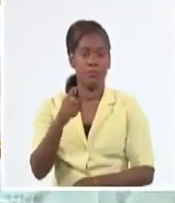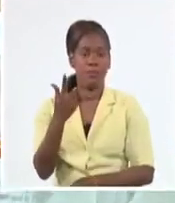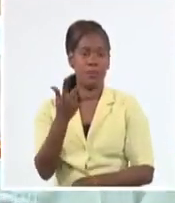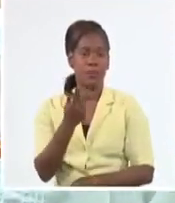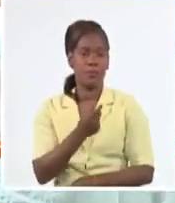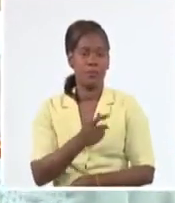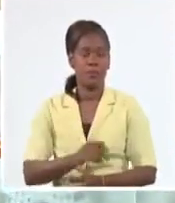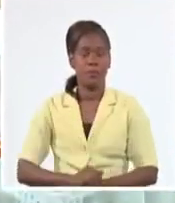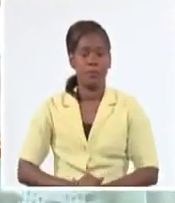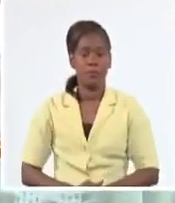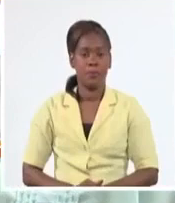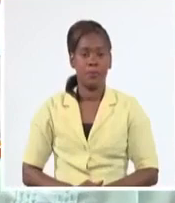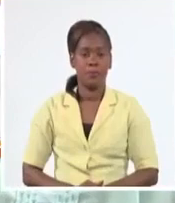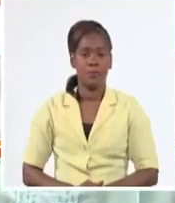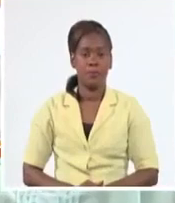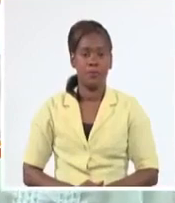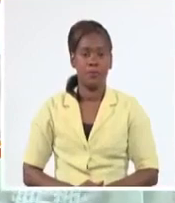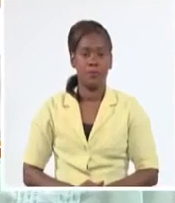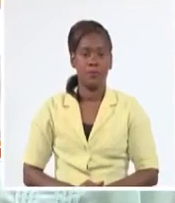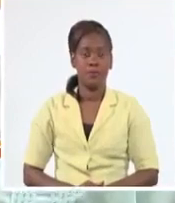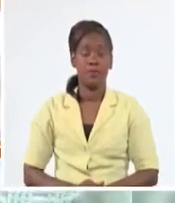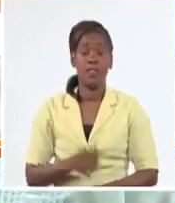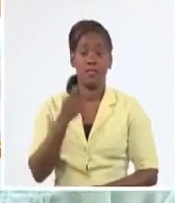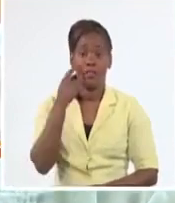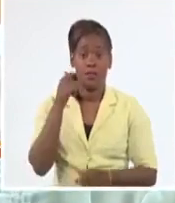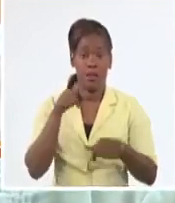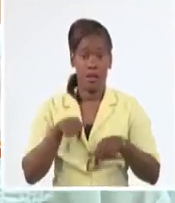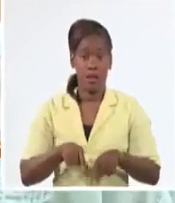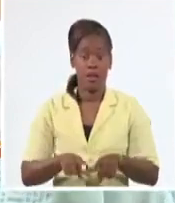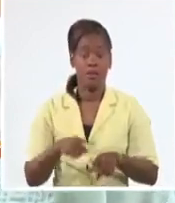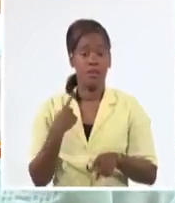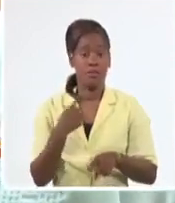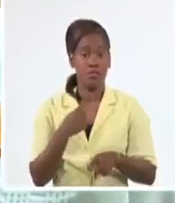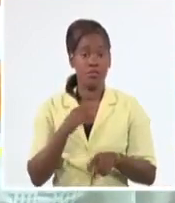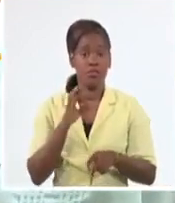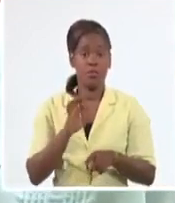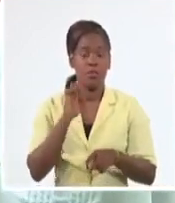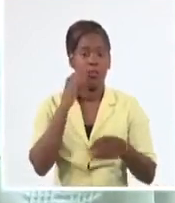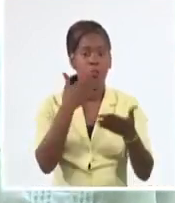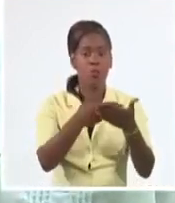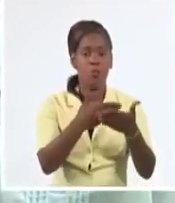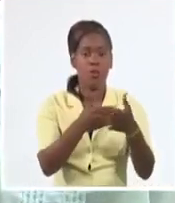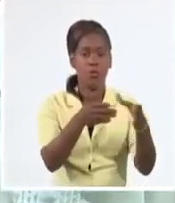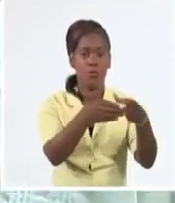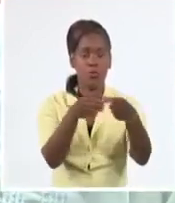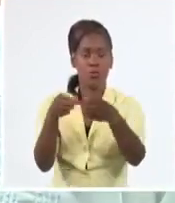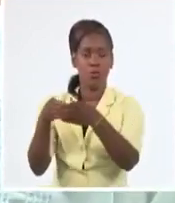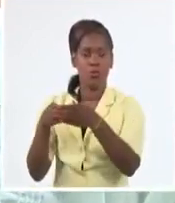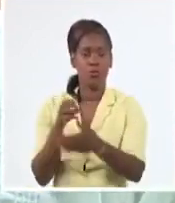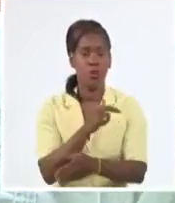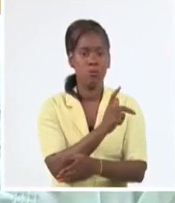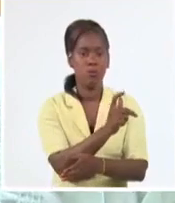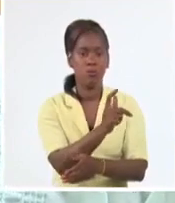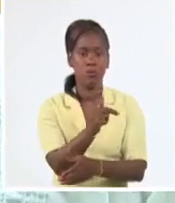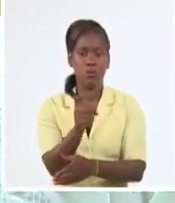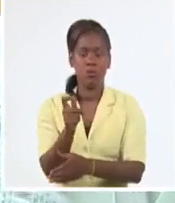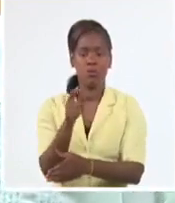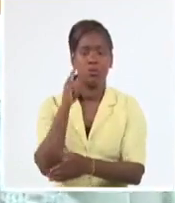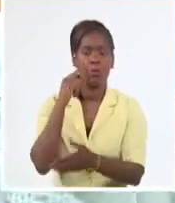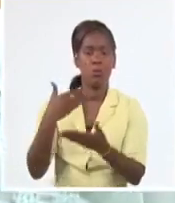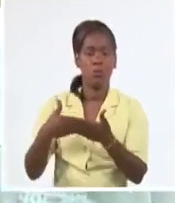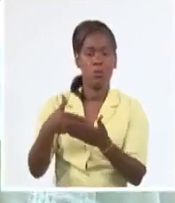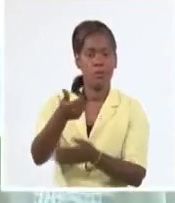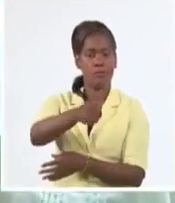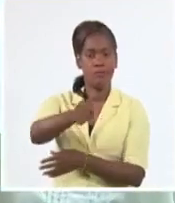En segundo lugar, estamos muy avanzados en los ensayos clínicos pediátricos, con resultados muy satisfactorios. Por lo tanto, es esperar